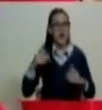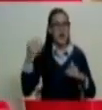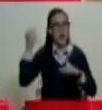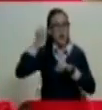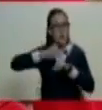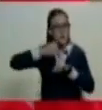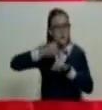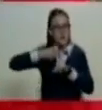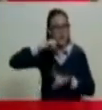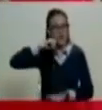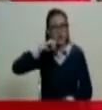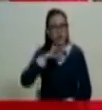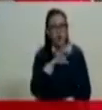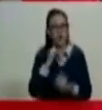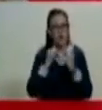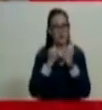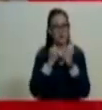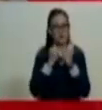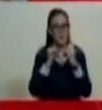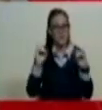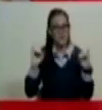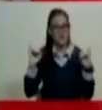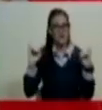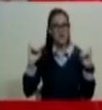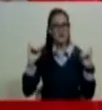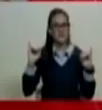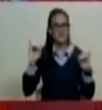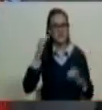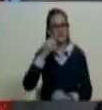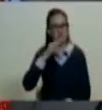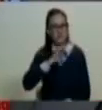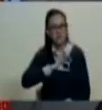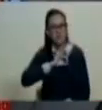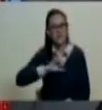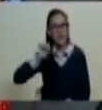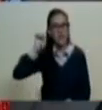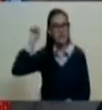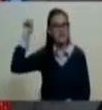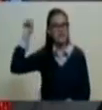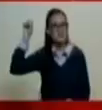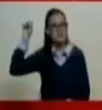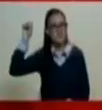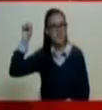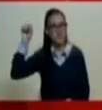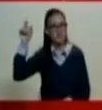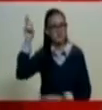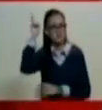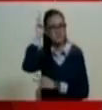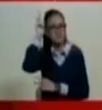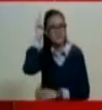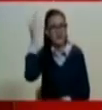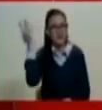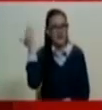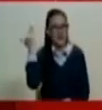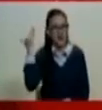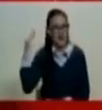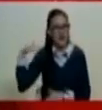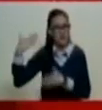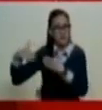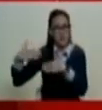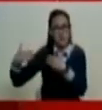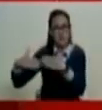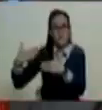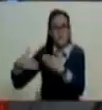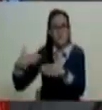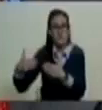histórica por la independencia y por el socialismo, desde Huacaipuro, pasando por otra